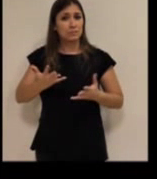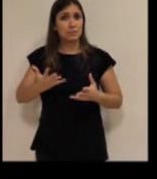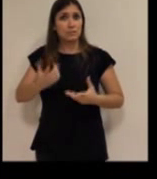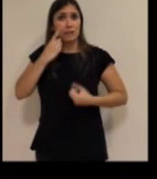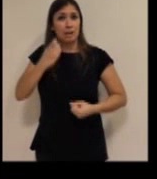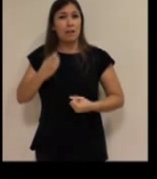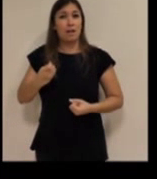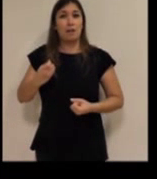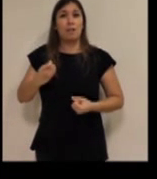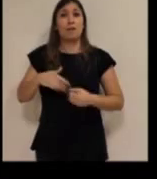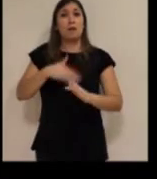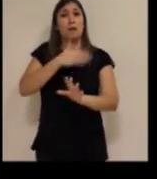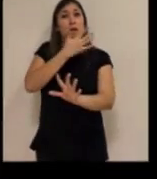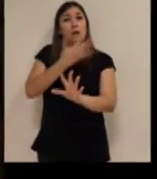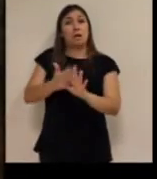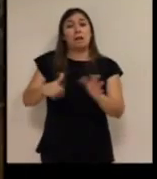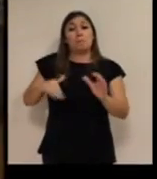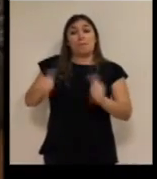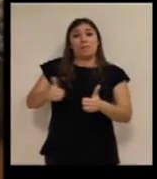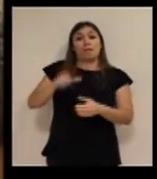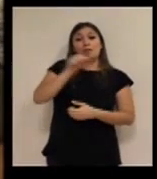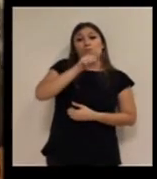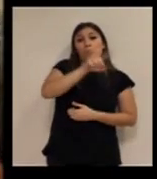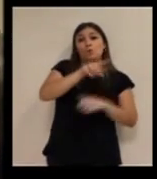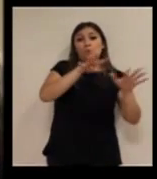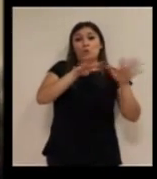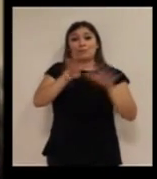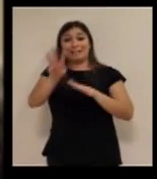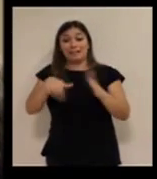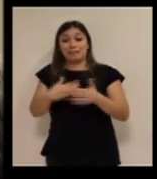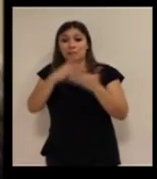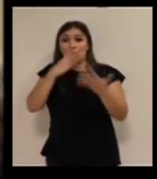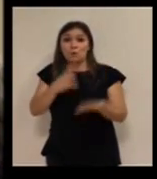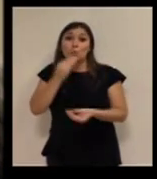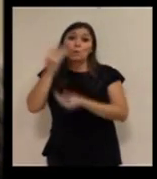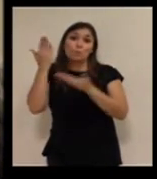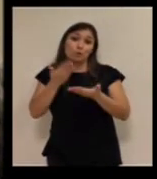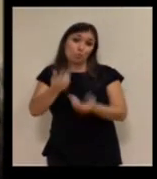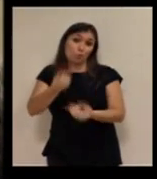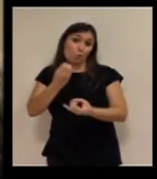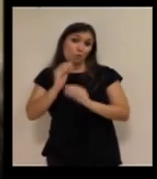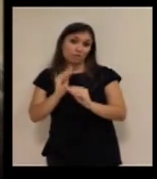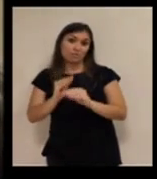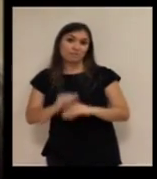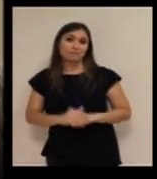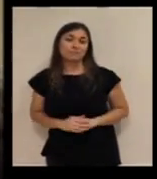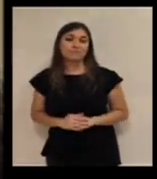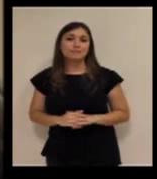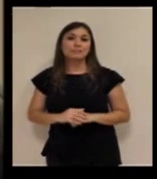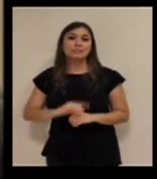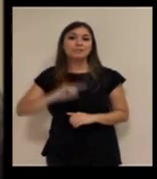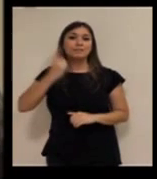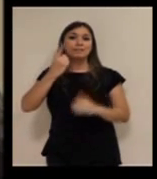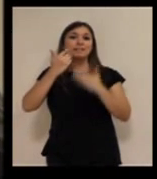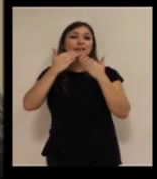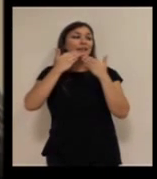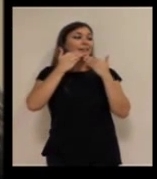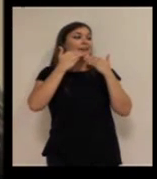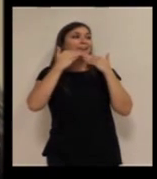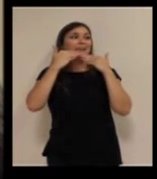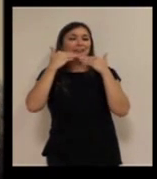desde 1993. Pues bienvenido y nos cuentas. Pues lo primero, muchas gracias,